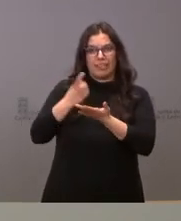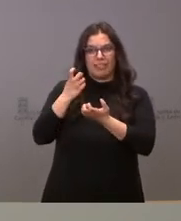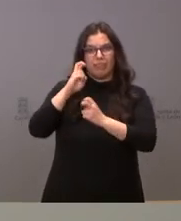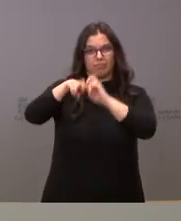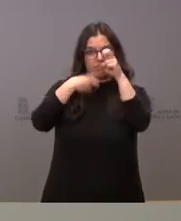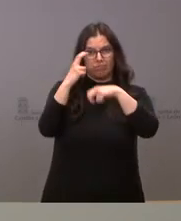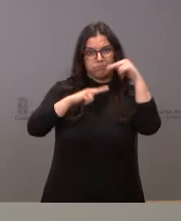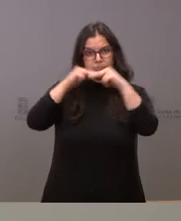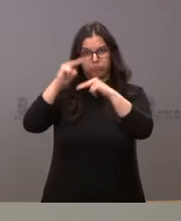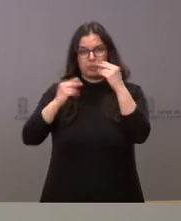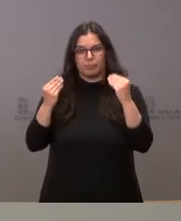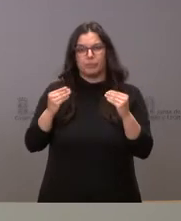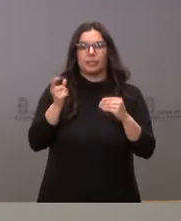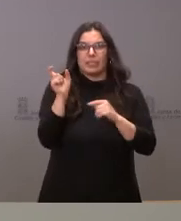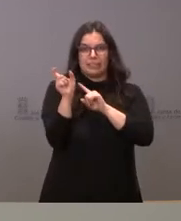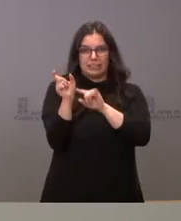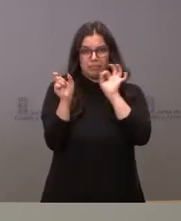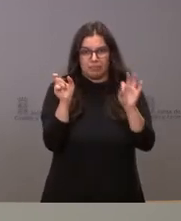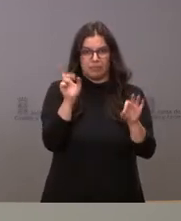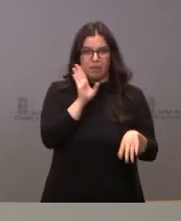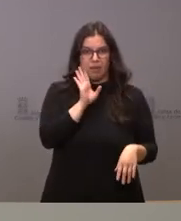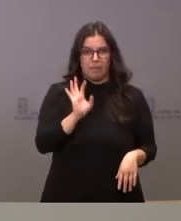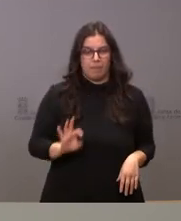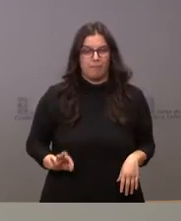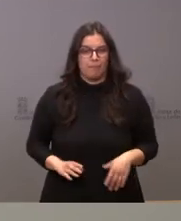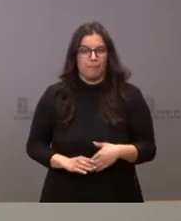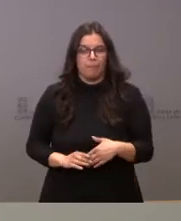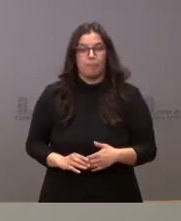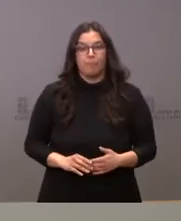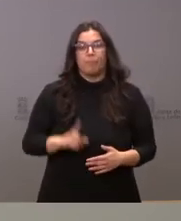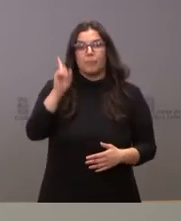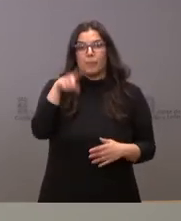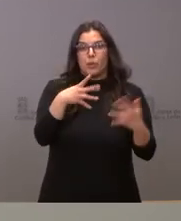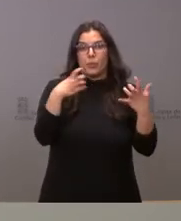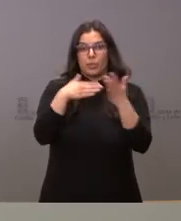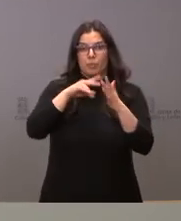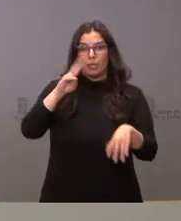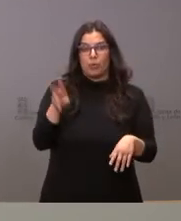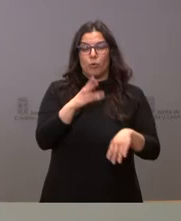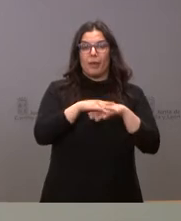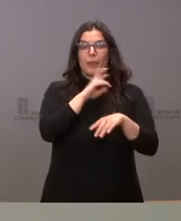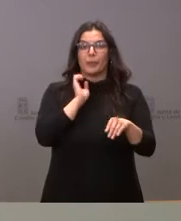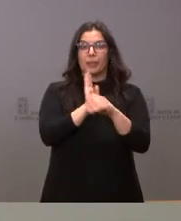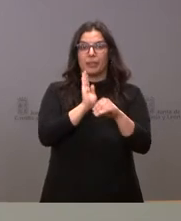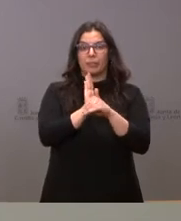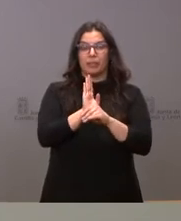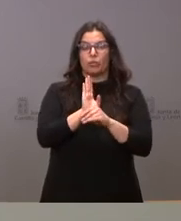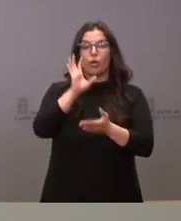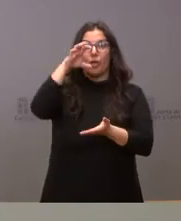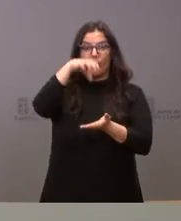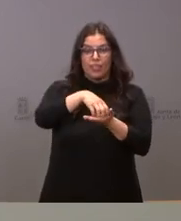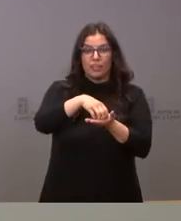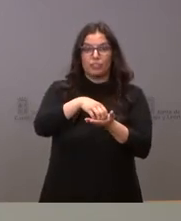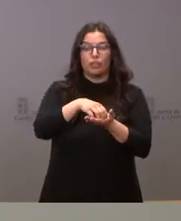y ese es el importe de la actuación. Y, asimismo, novecientos mil euros para prorrogar el mantenimiento de los centros emisores de televisor